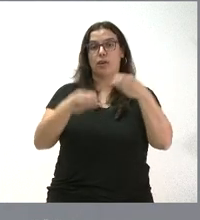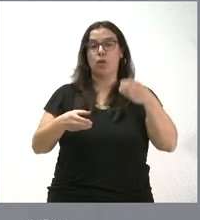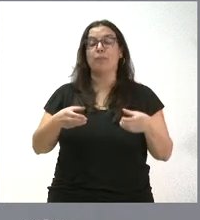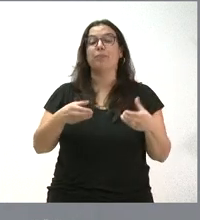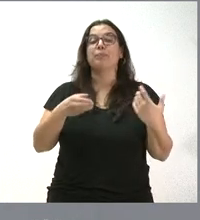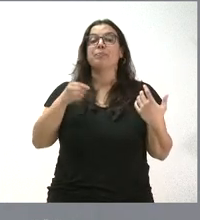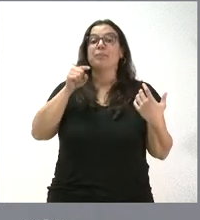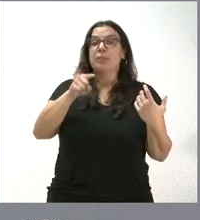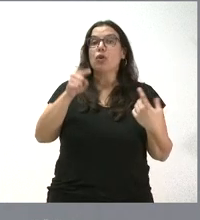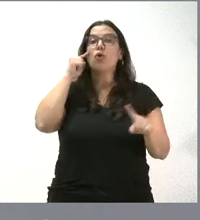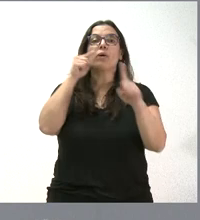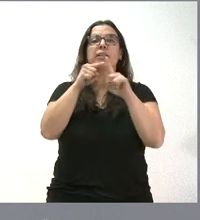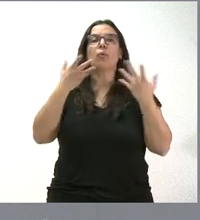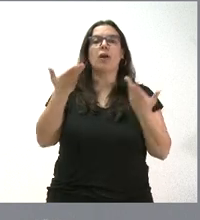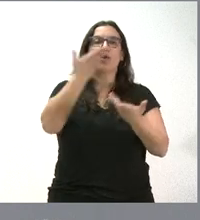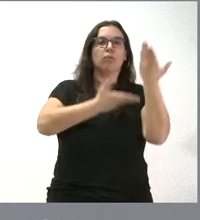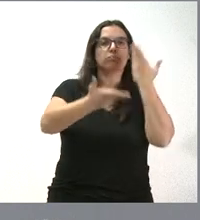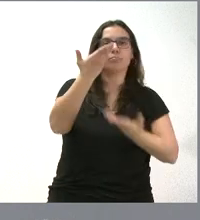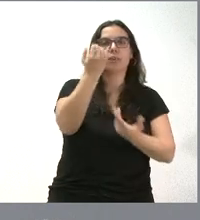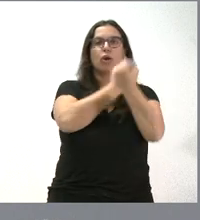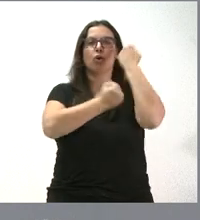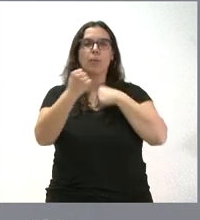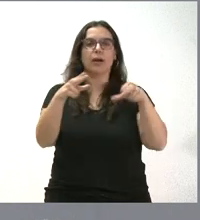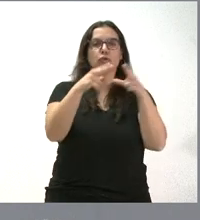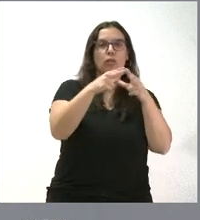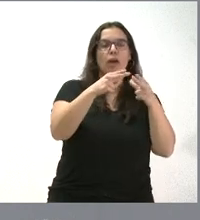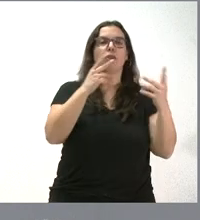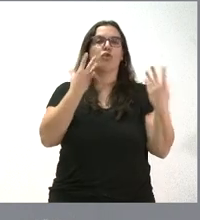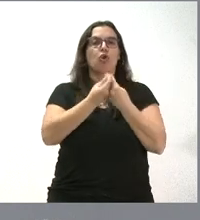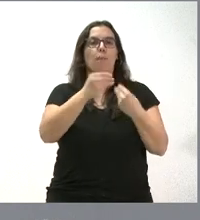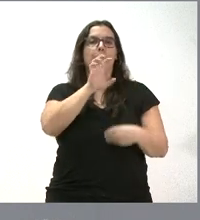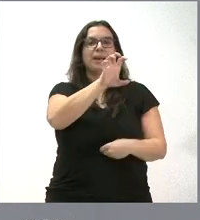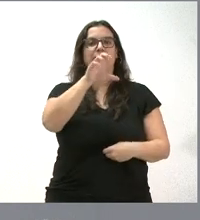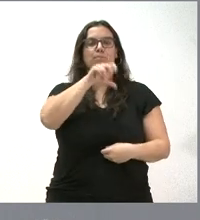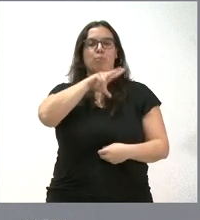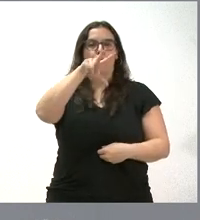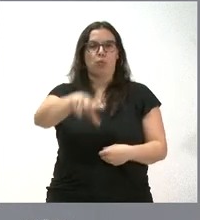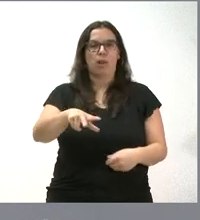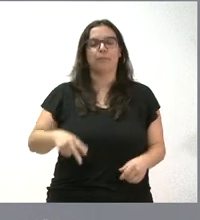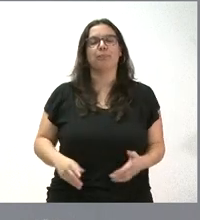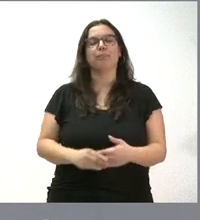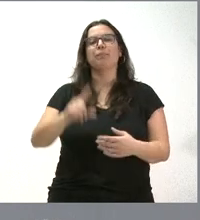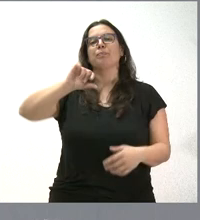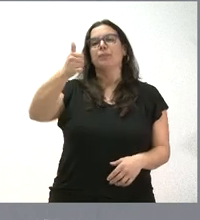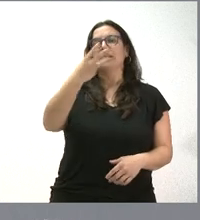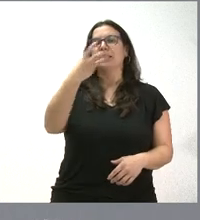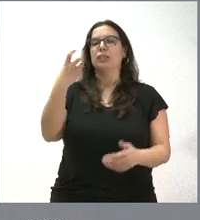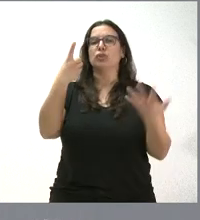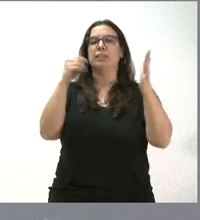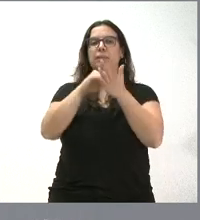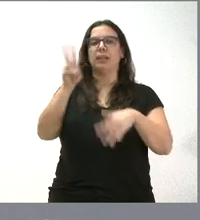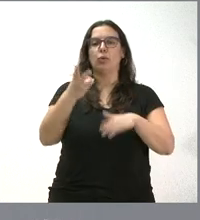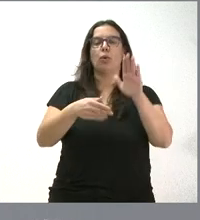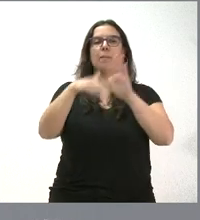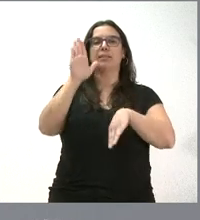se busca con ello la cooperación económica y social con Portugal. Se aprueban más de 360.000 euros para la instalación de una